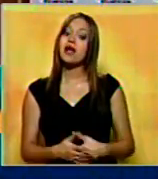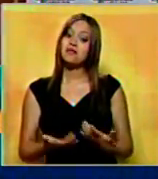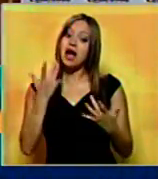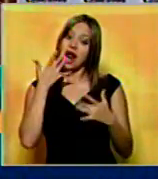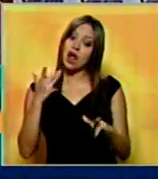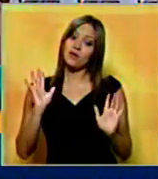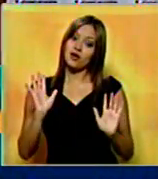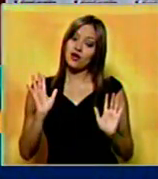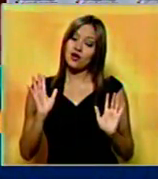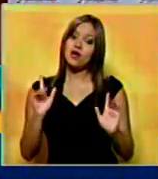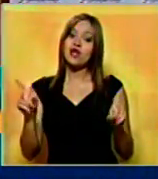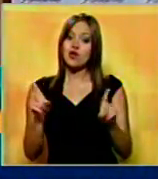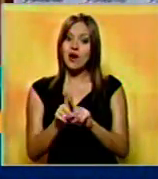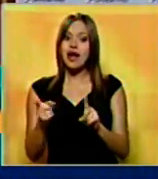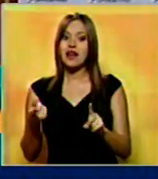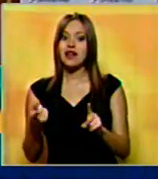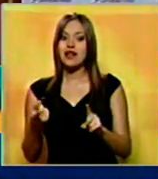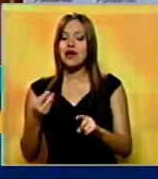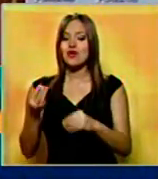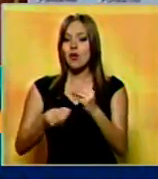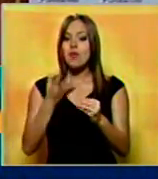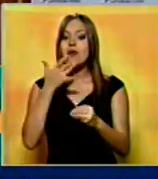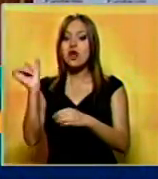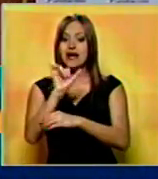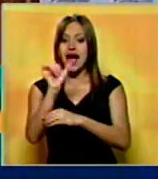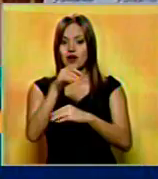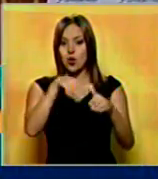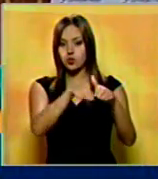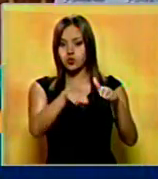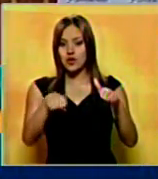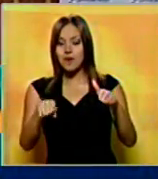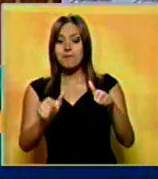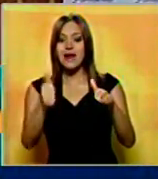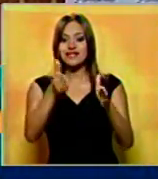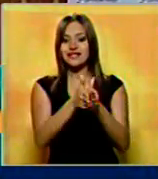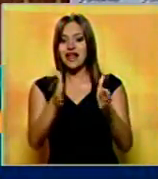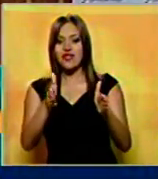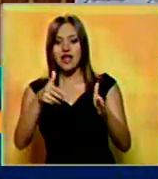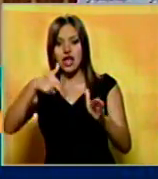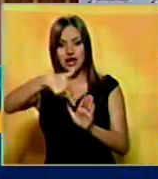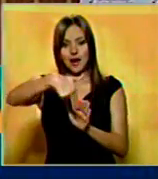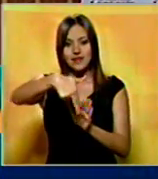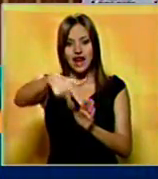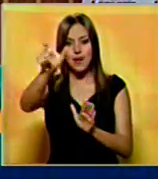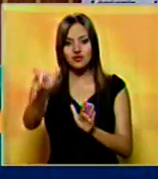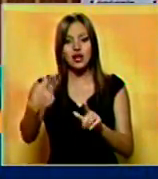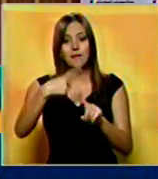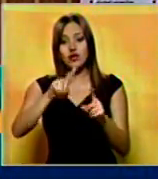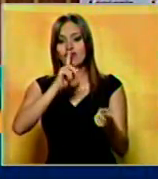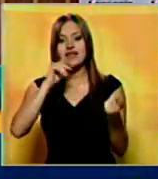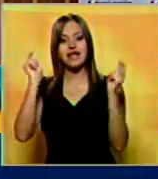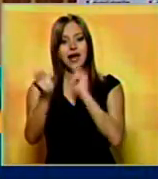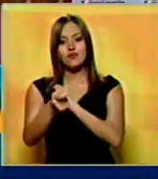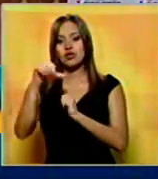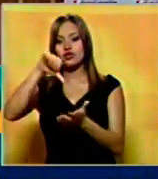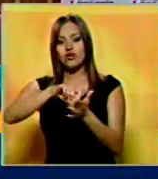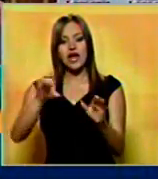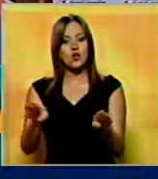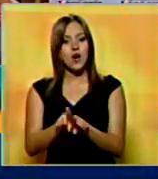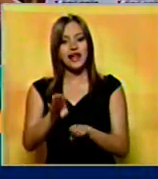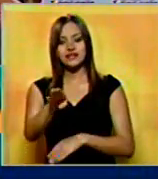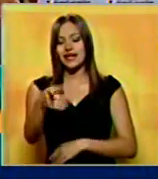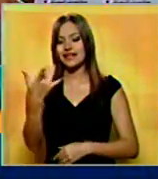Probablemente nada tan difícil como eliminar estacionamientos de carros para ampliar aceras, pero nada cambia y mejora tanto una ciudad como es. Esto es Cali,